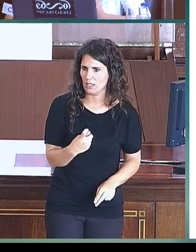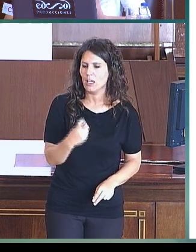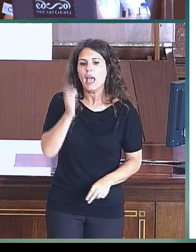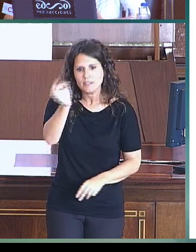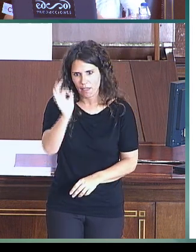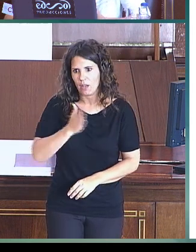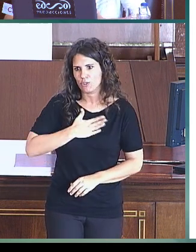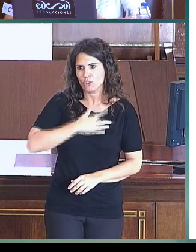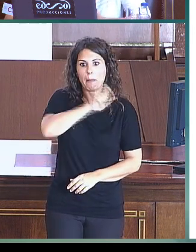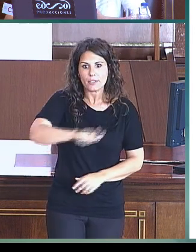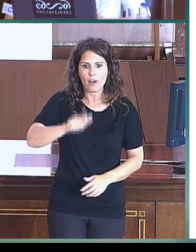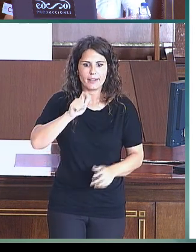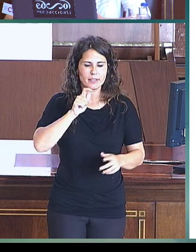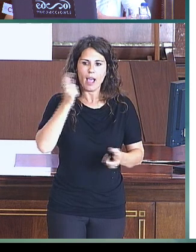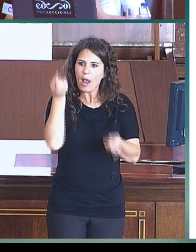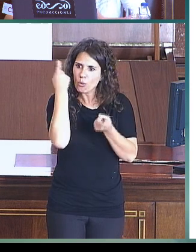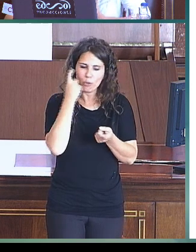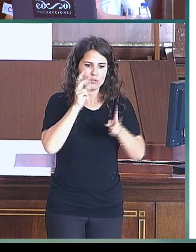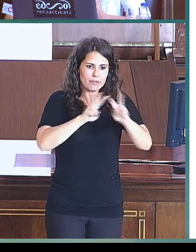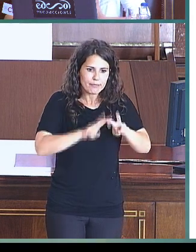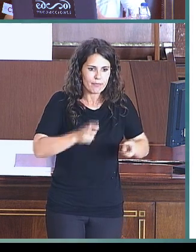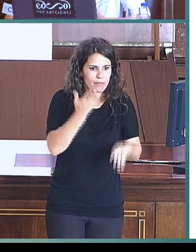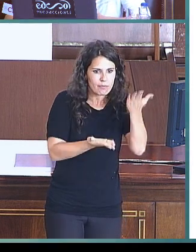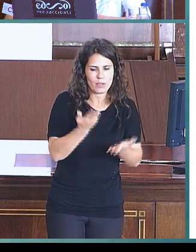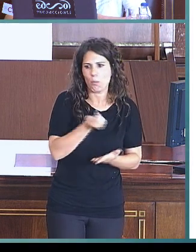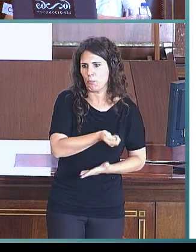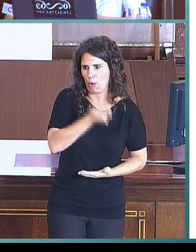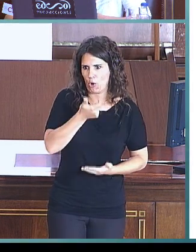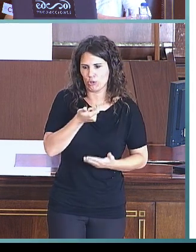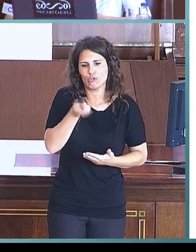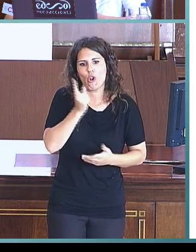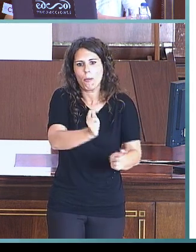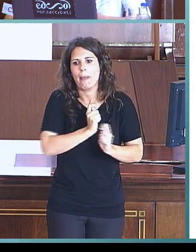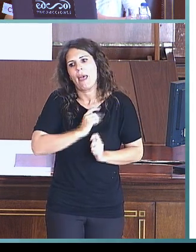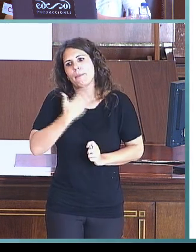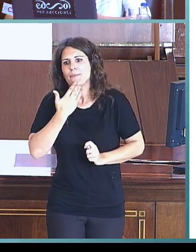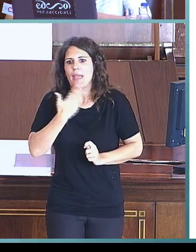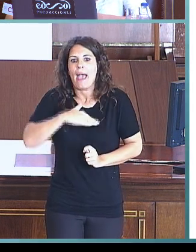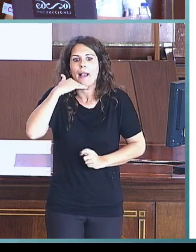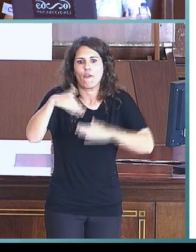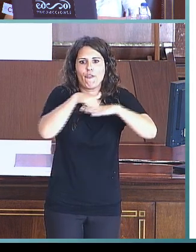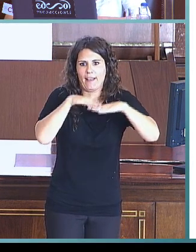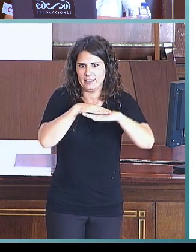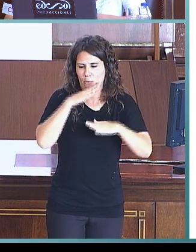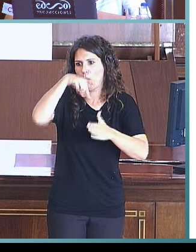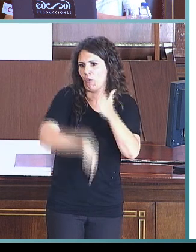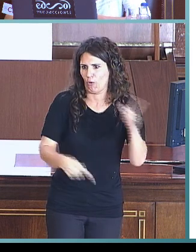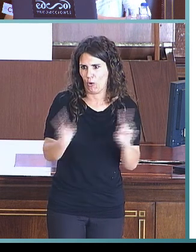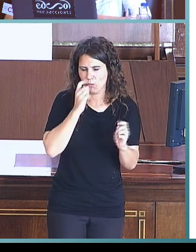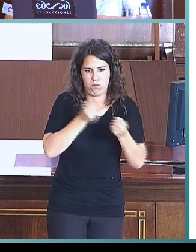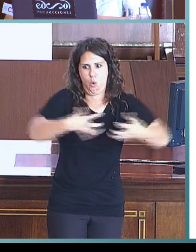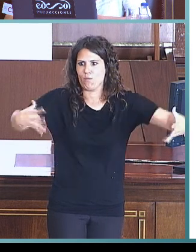y, por supuesto, estos resultados no pueden ser definitivos, simplemente son pistas, pero sí que es cierto que este resultado